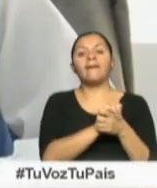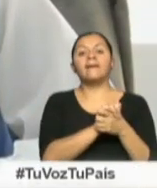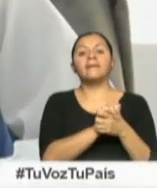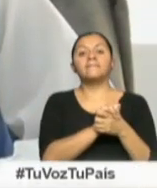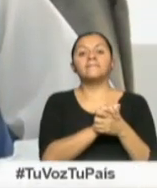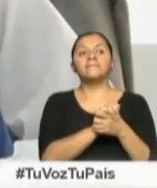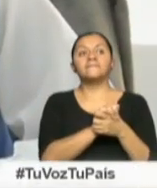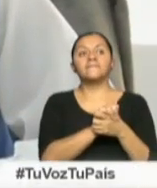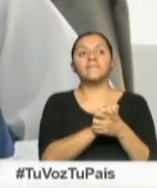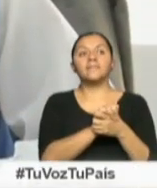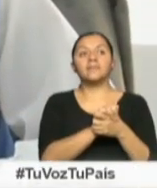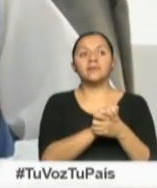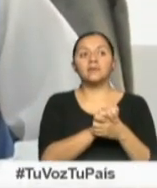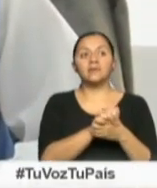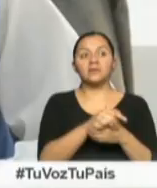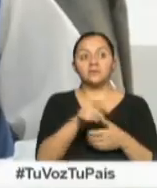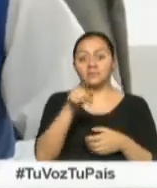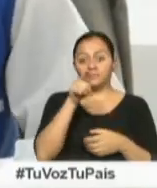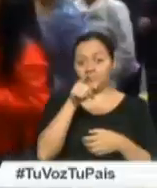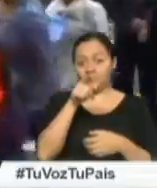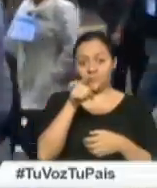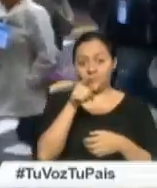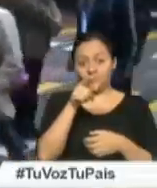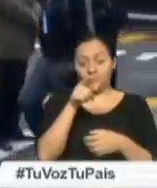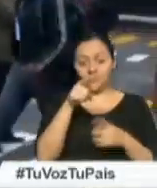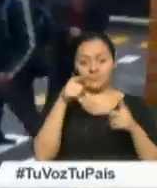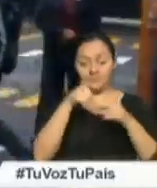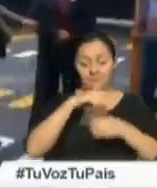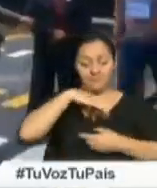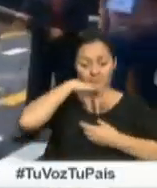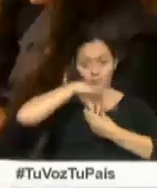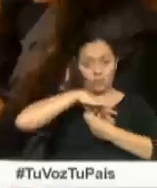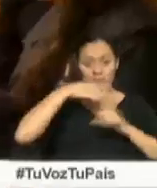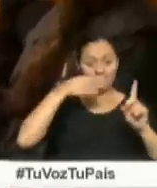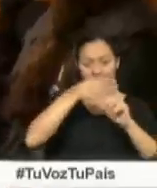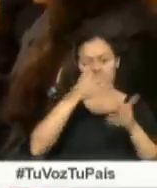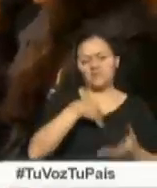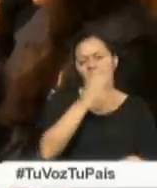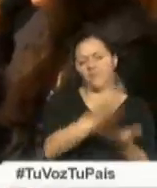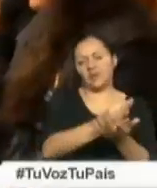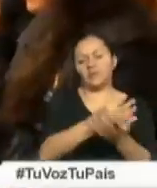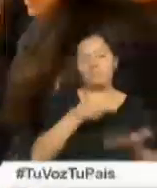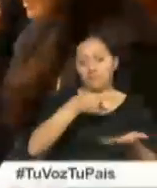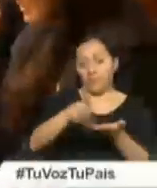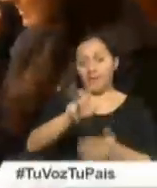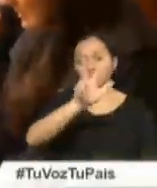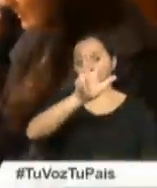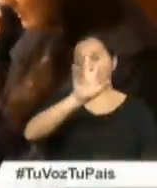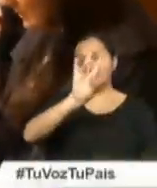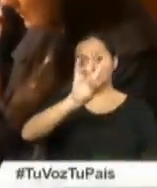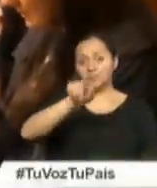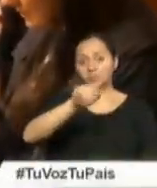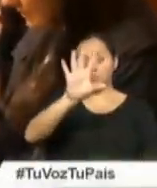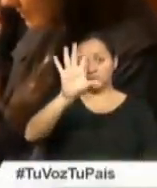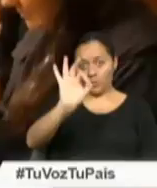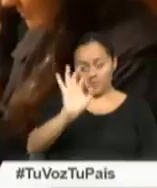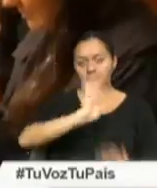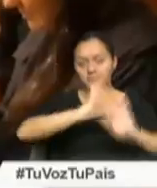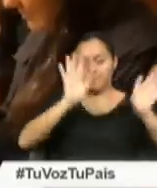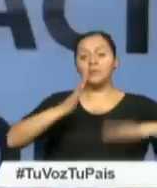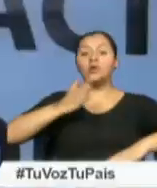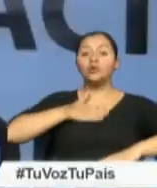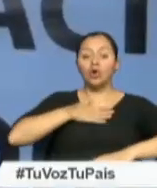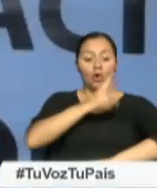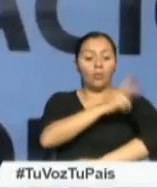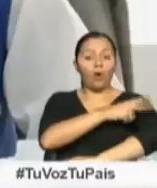dice, quienes no concurrieran, eso verá para los electores, quienes no concurrieran a integrar las juntas receptoras del voto,